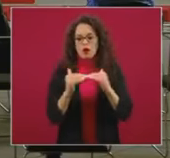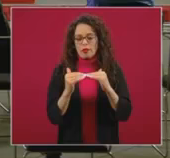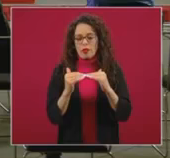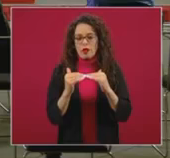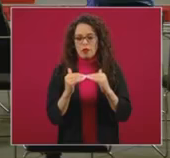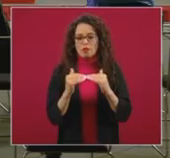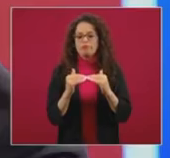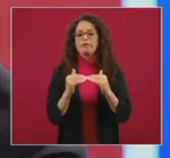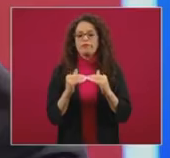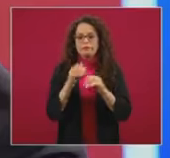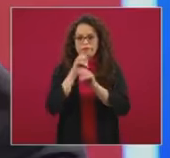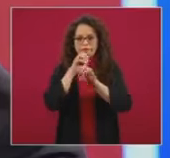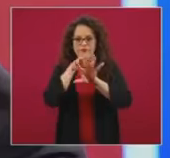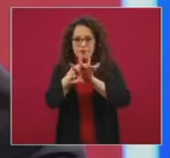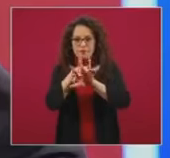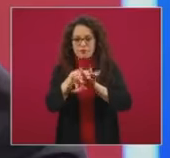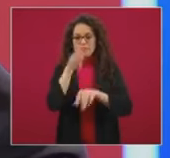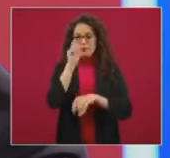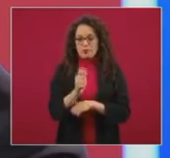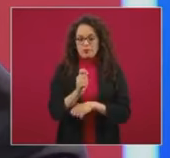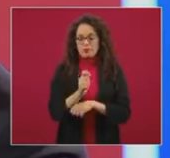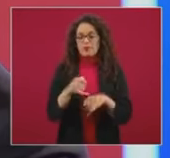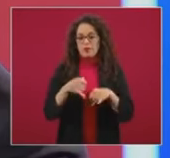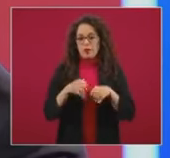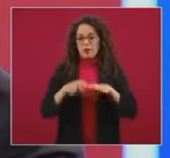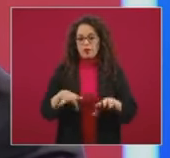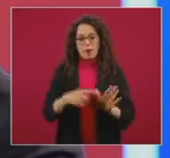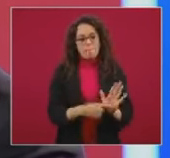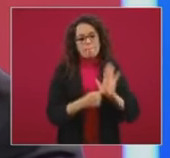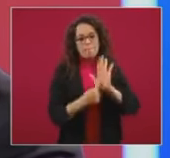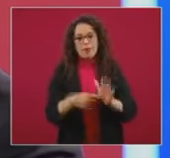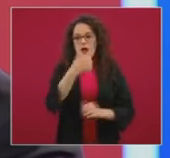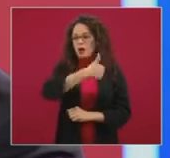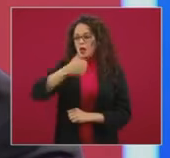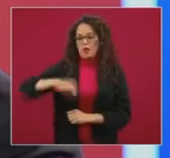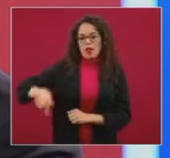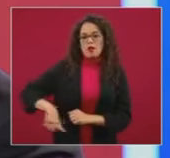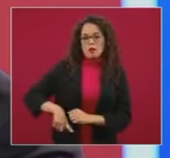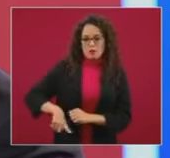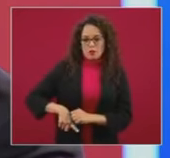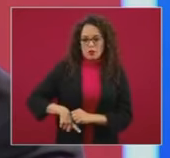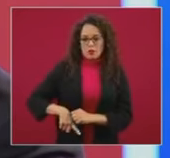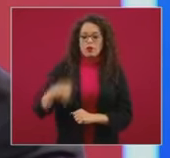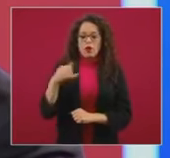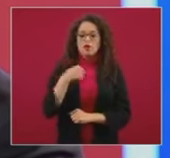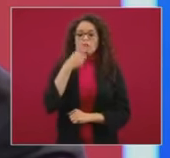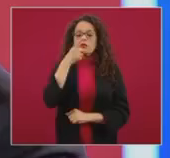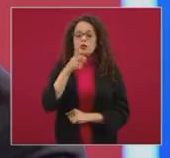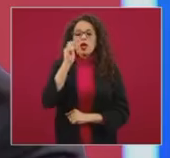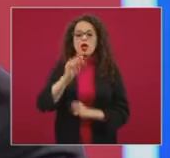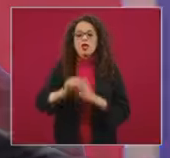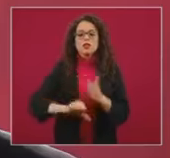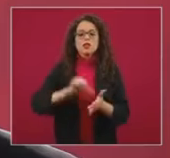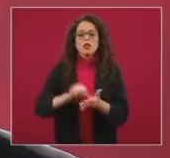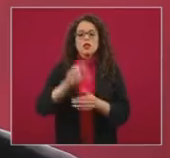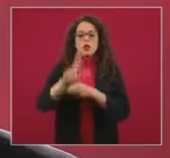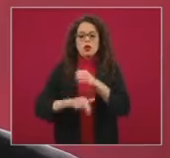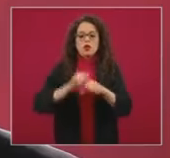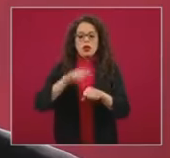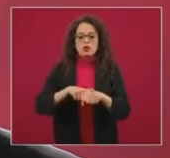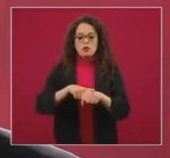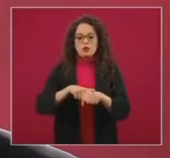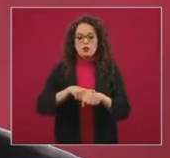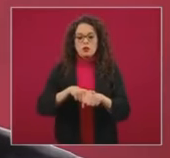y la rendición de cuentas de los gobiernos. Y comenté sobre el próximo establecimiento del Centro Nacional de